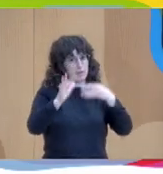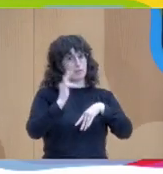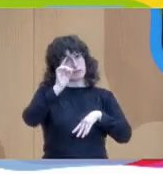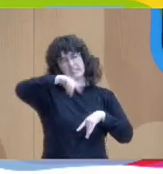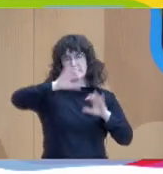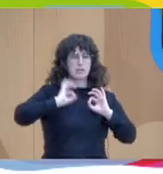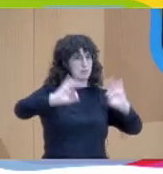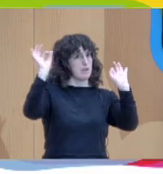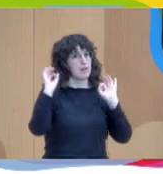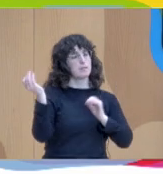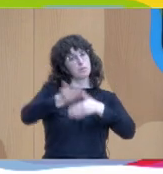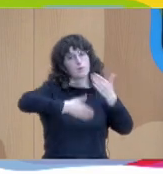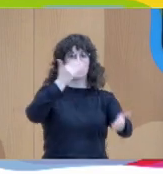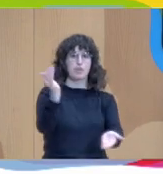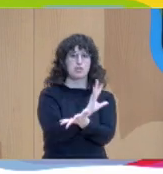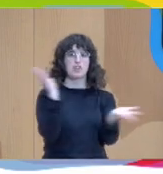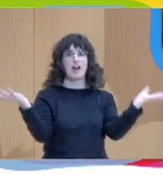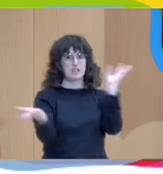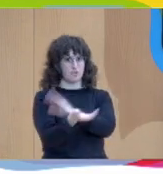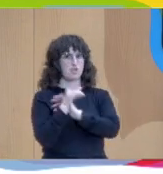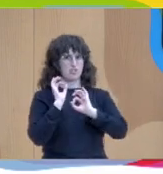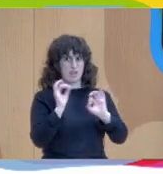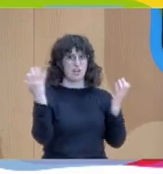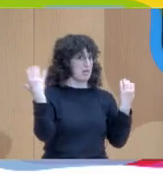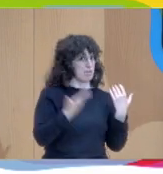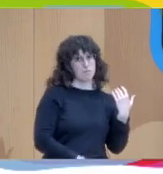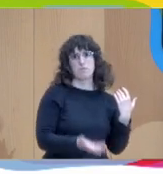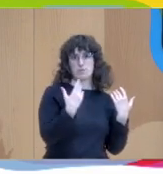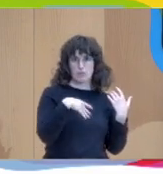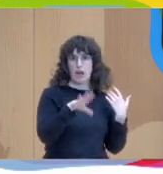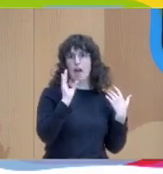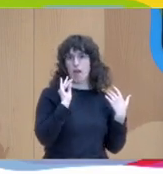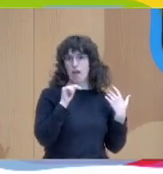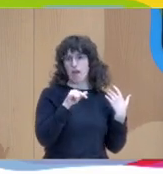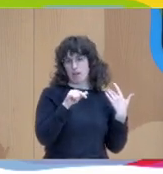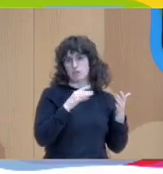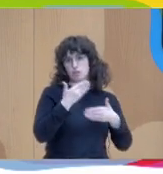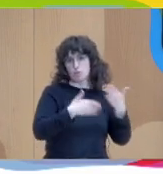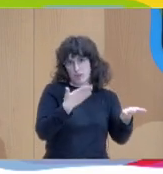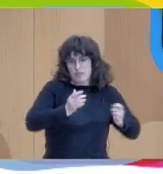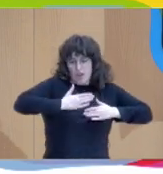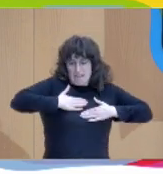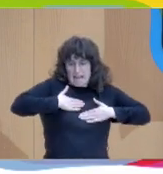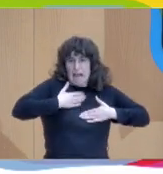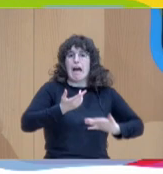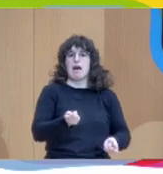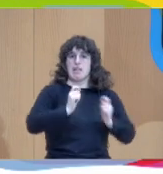no entiendo esto como algo que a mí me cambia no tenemos mucho que hacer eso es lo que a mí me ha servido